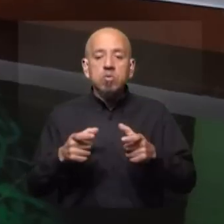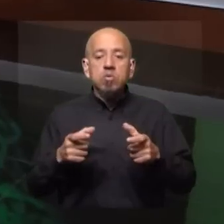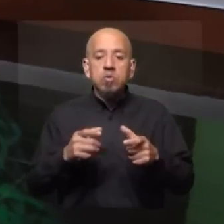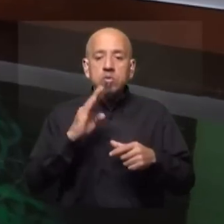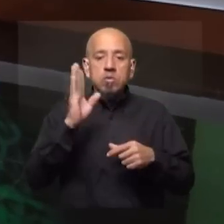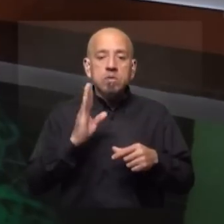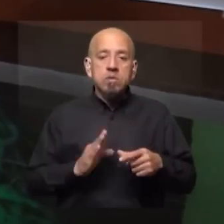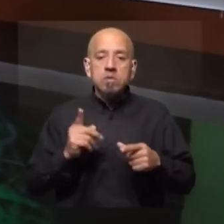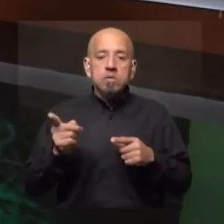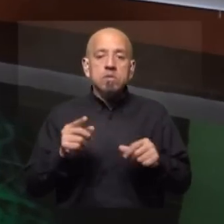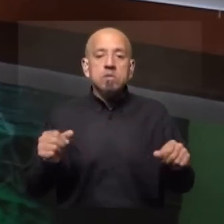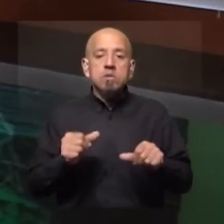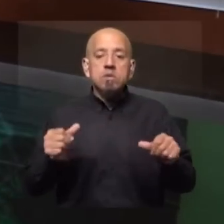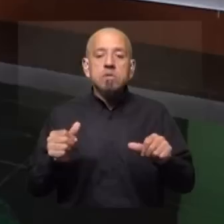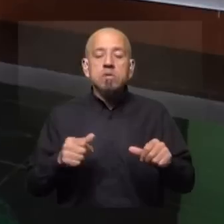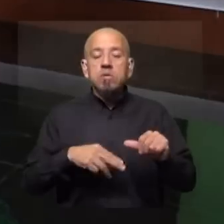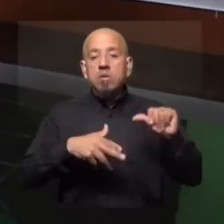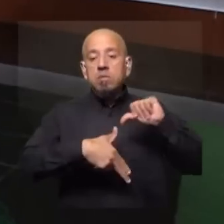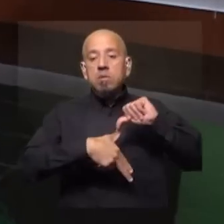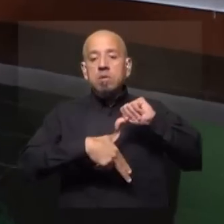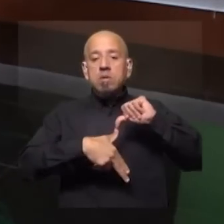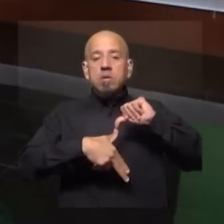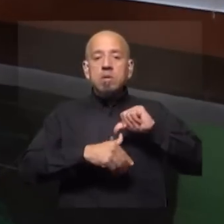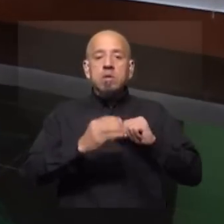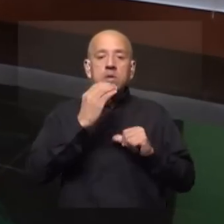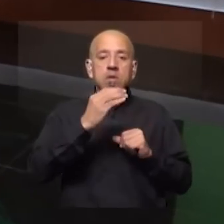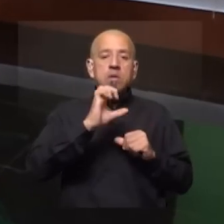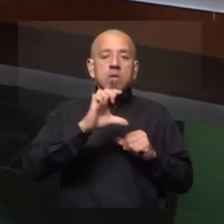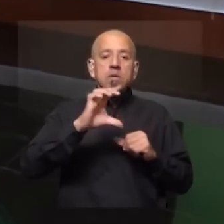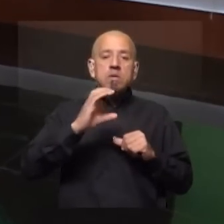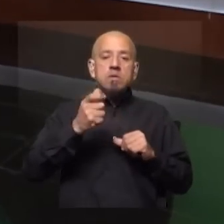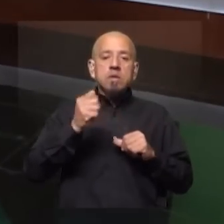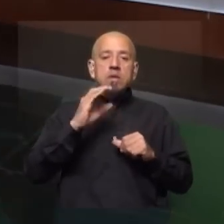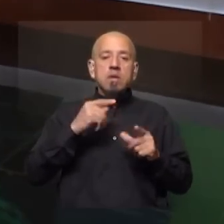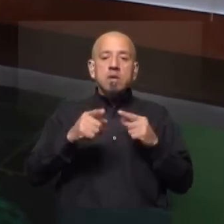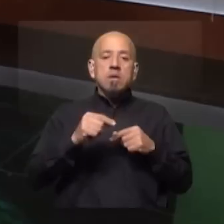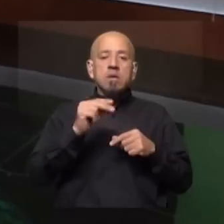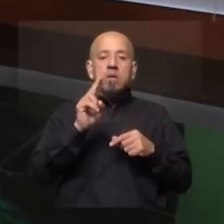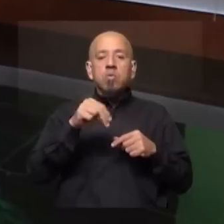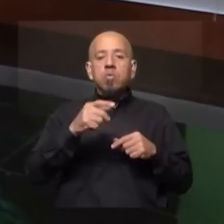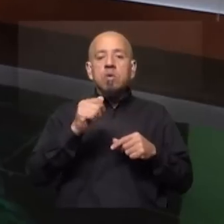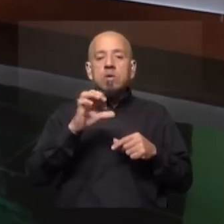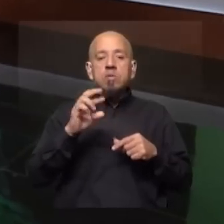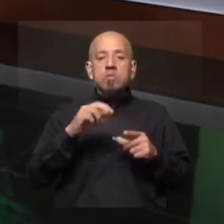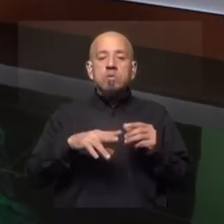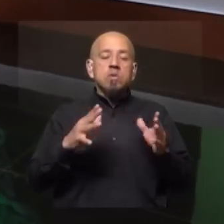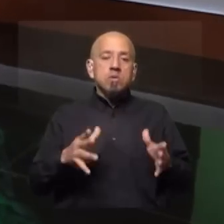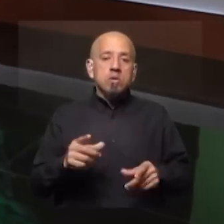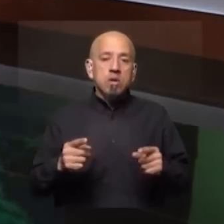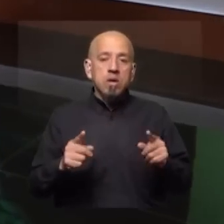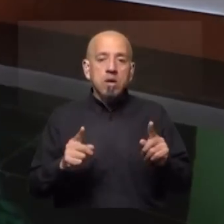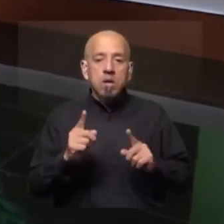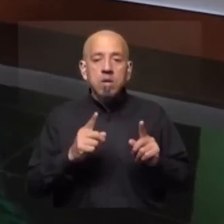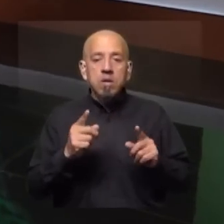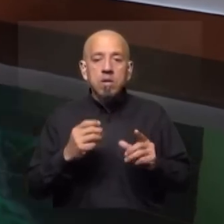Brasilia? ¿Qué está haciendo América Latina? Entre la CELAC, el retiro, la Nounasur, quizá algo nuevo, las discusiones del Mercosur,